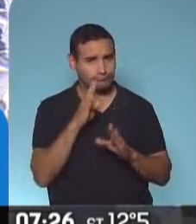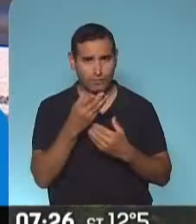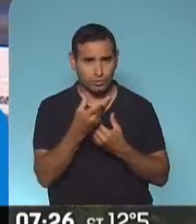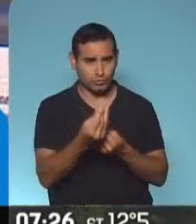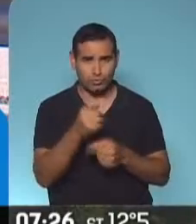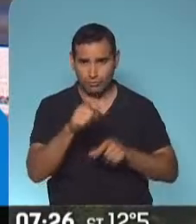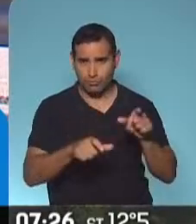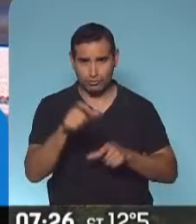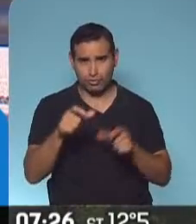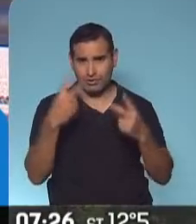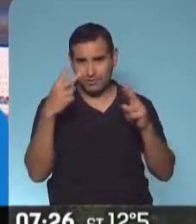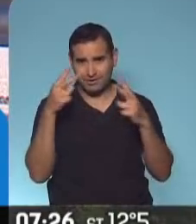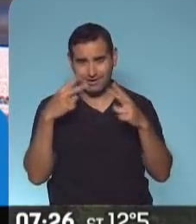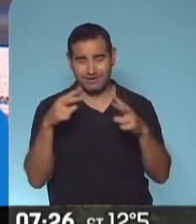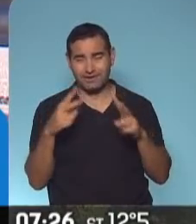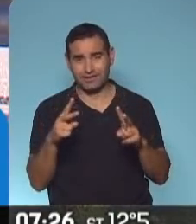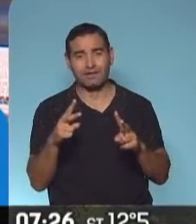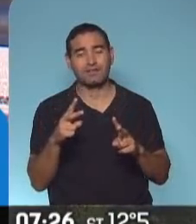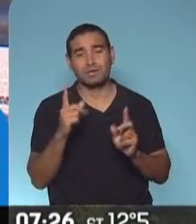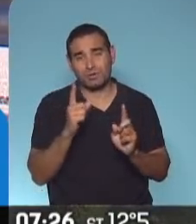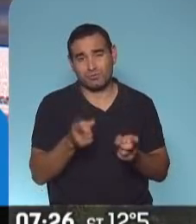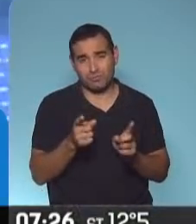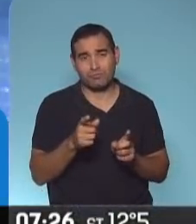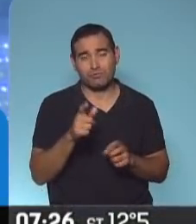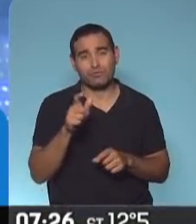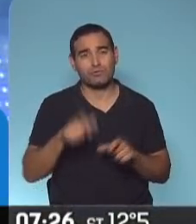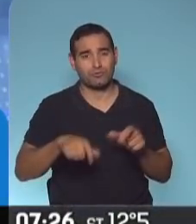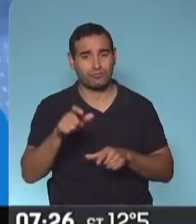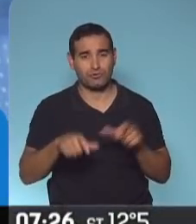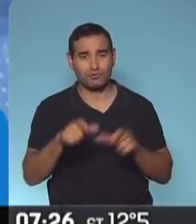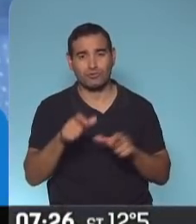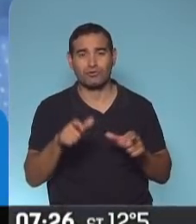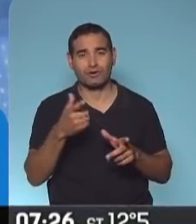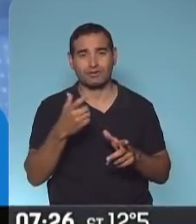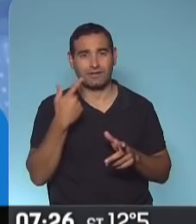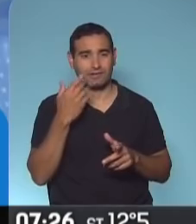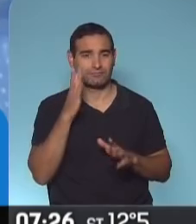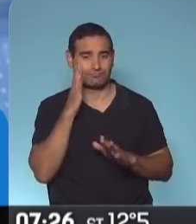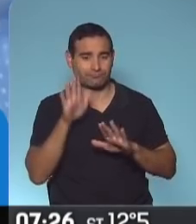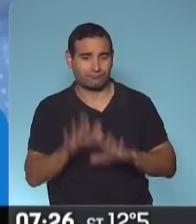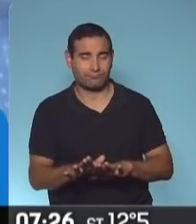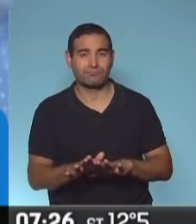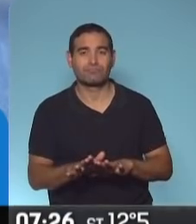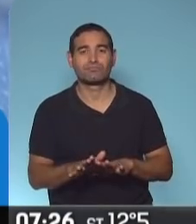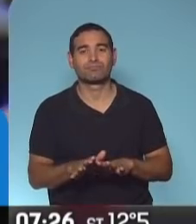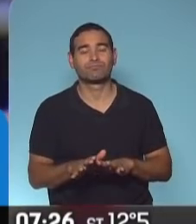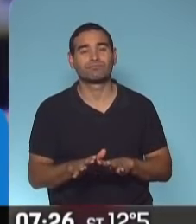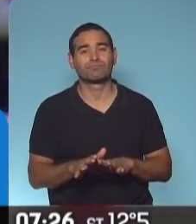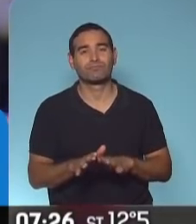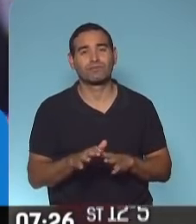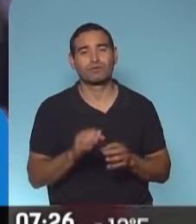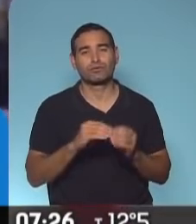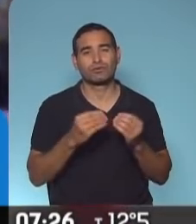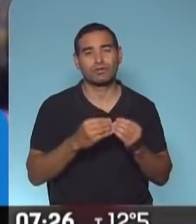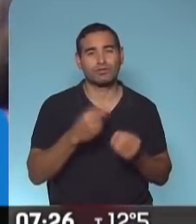a los migrantes y también a las que estuvimos cobijados en este sentido, de las 18